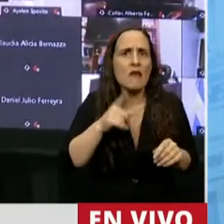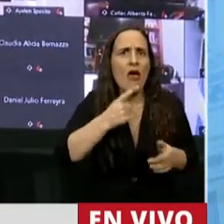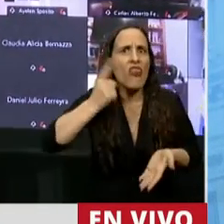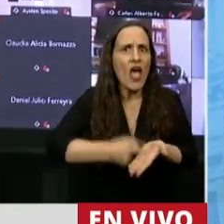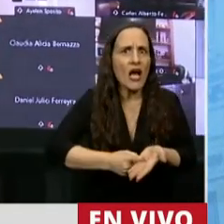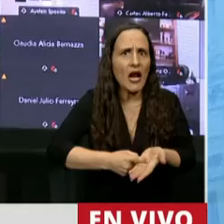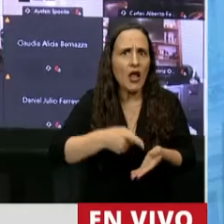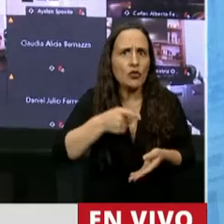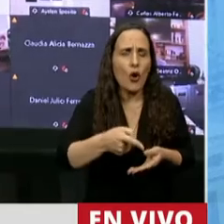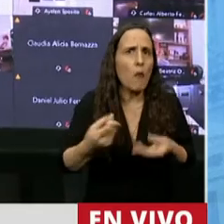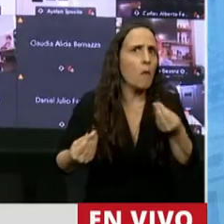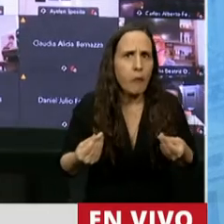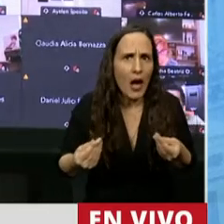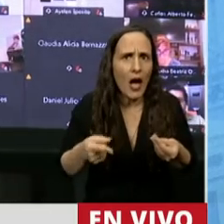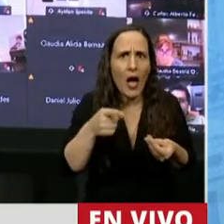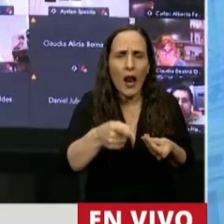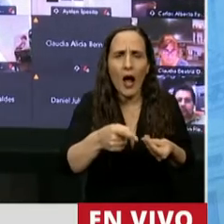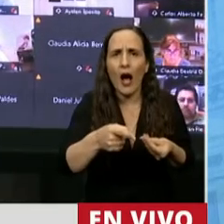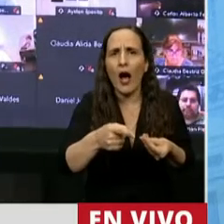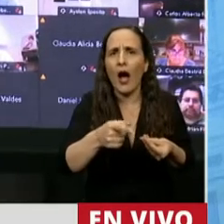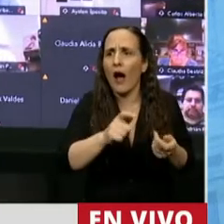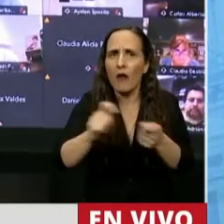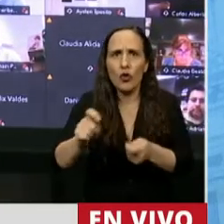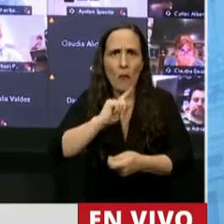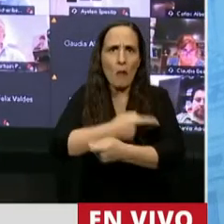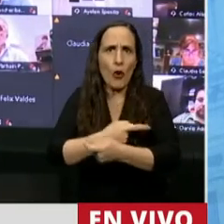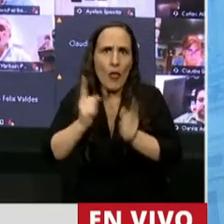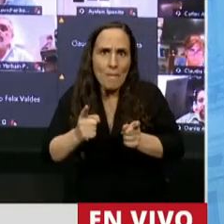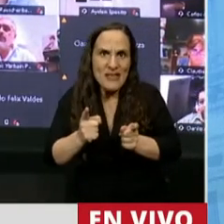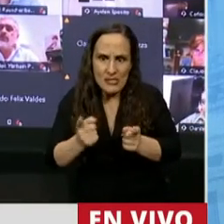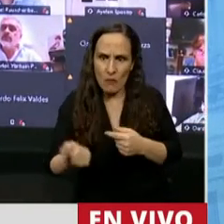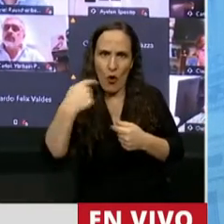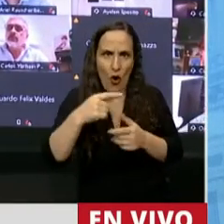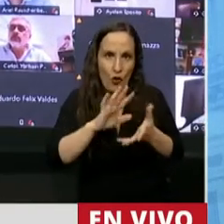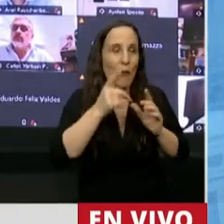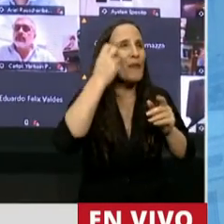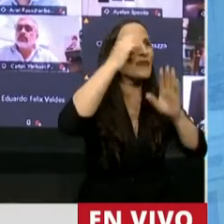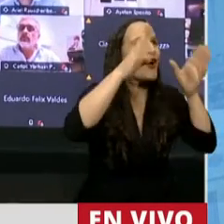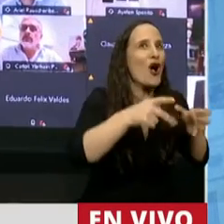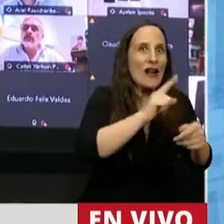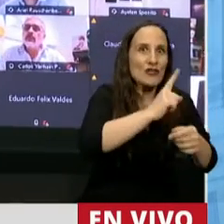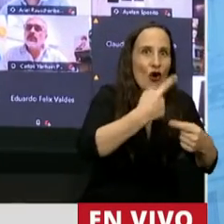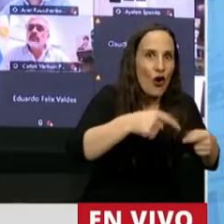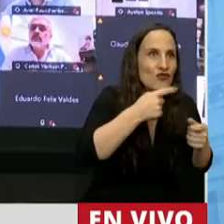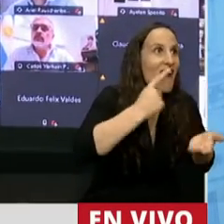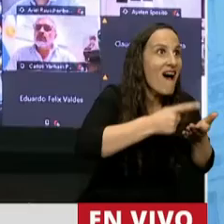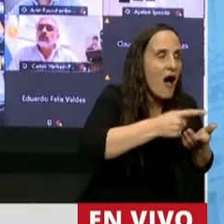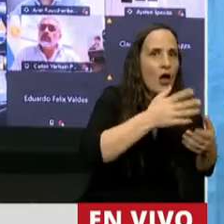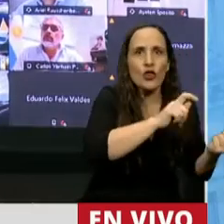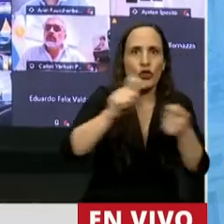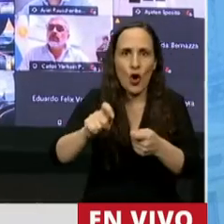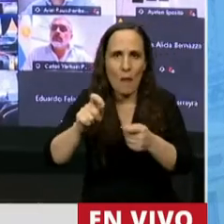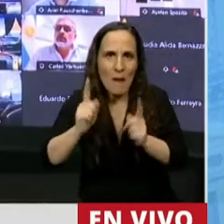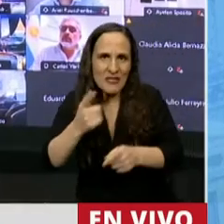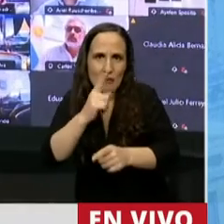urgencia para otorgarse facultades del Congreso a modo de las facultades delegadas.